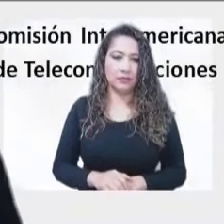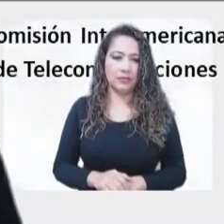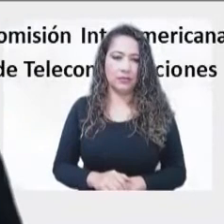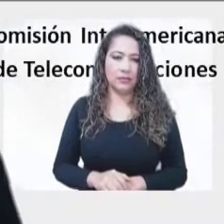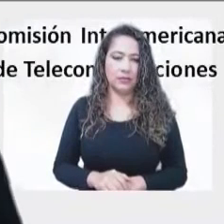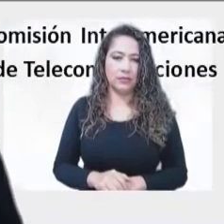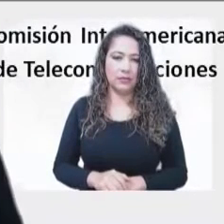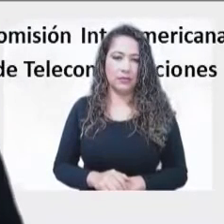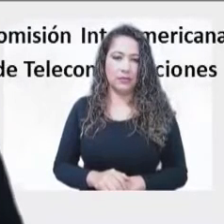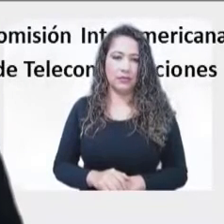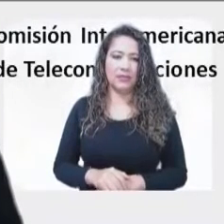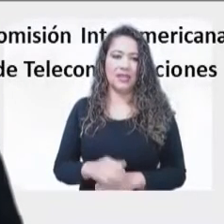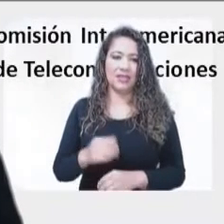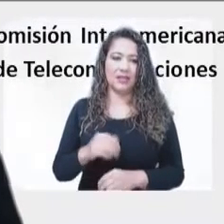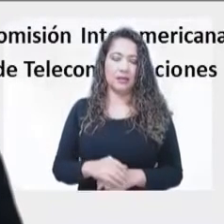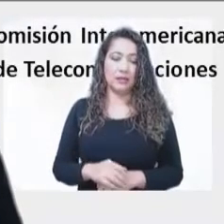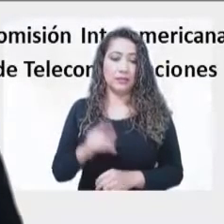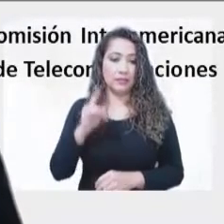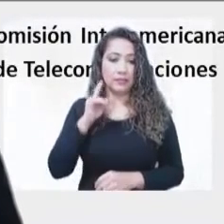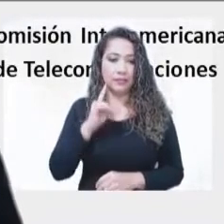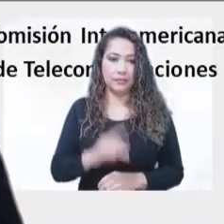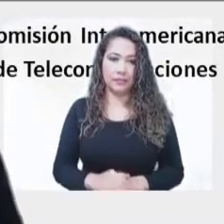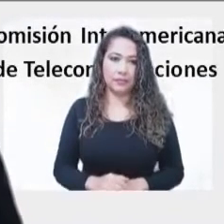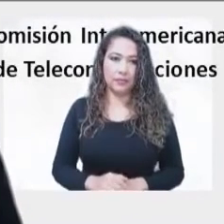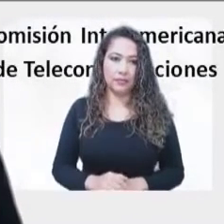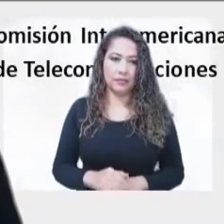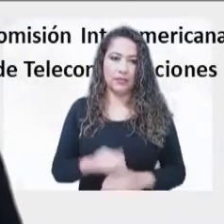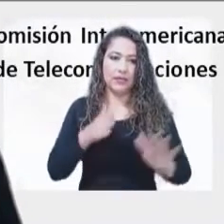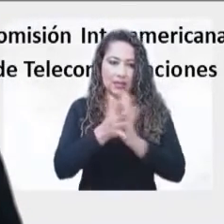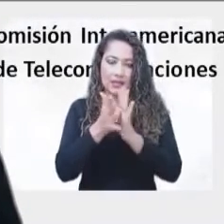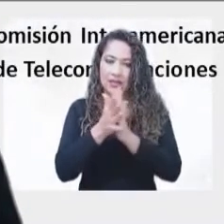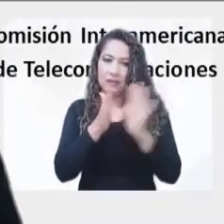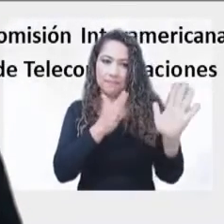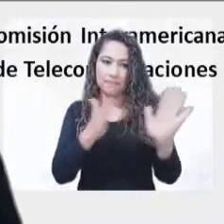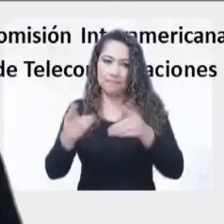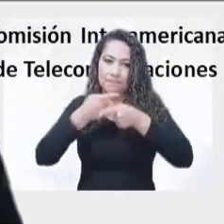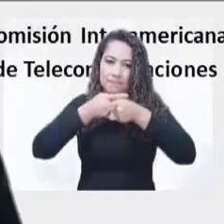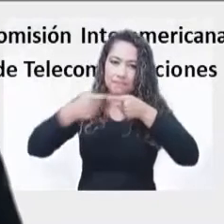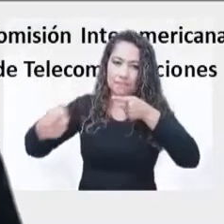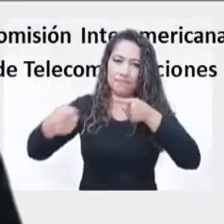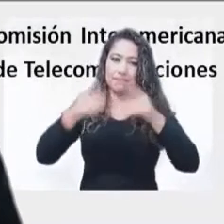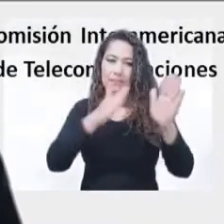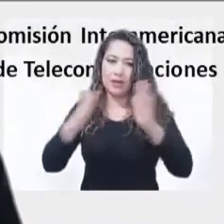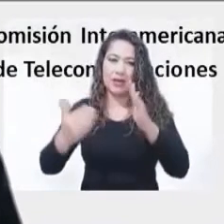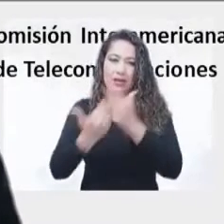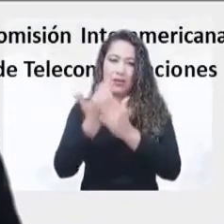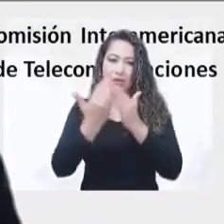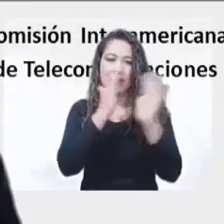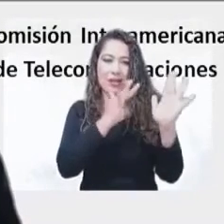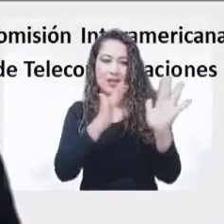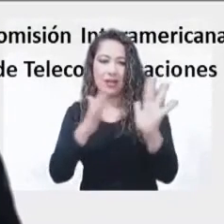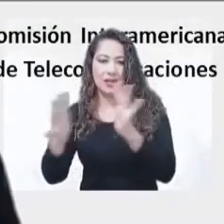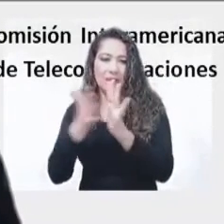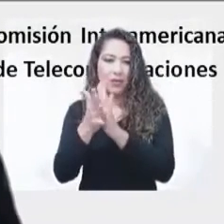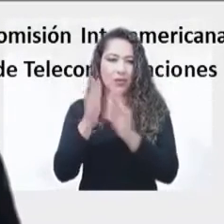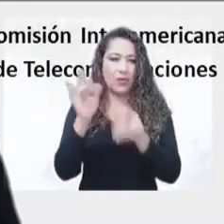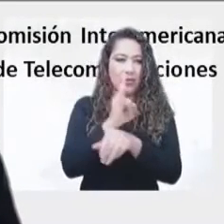del CCP2, el 38 CCP2, fue la actualización de las bandas utilizadas en diversos